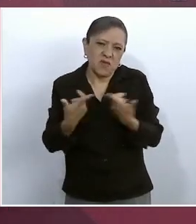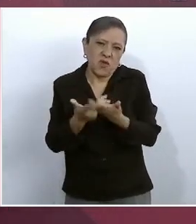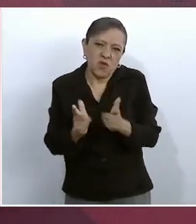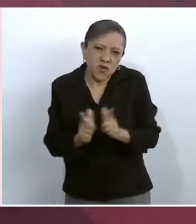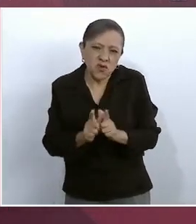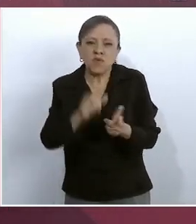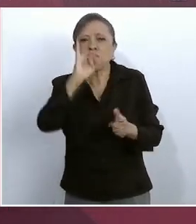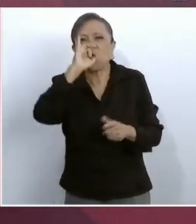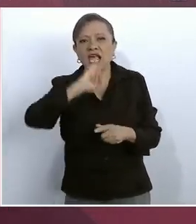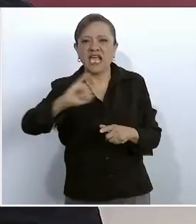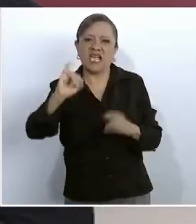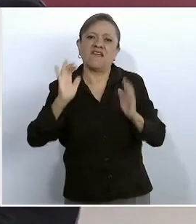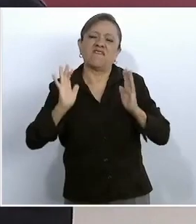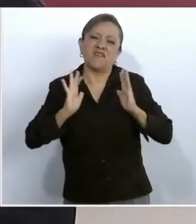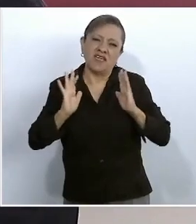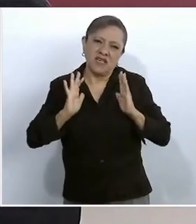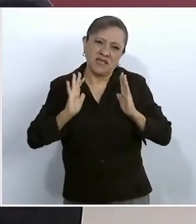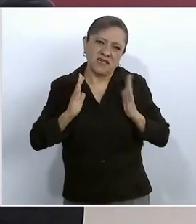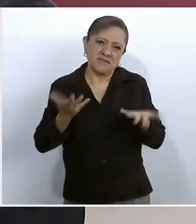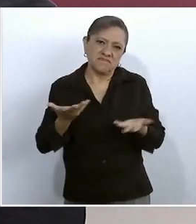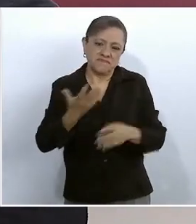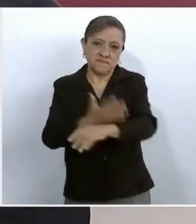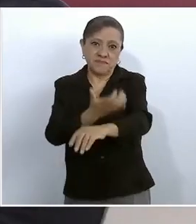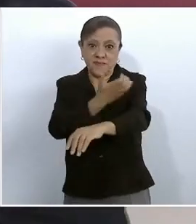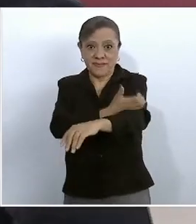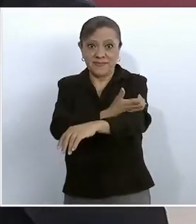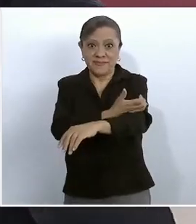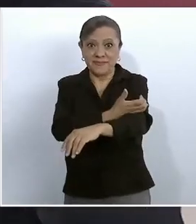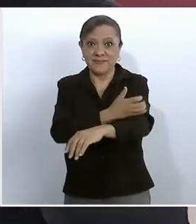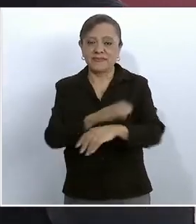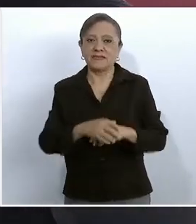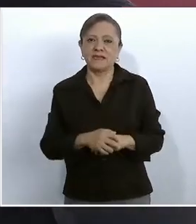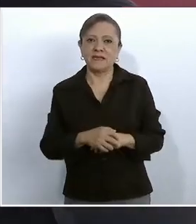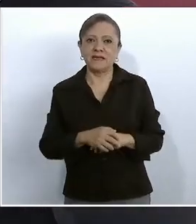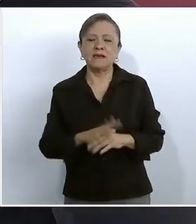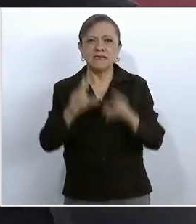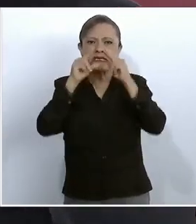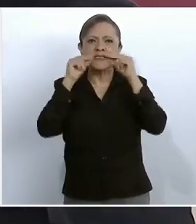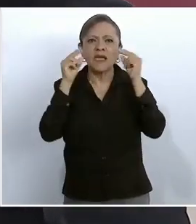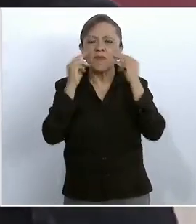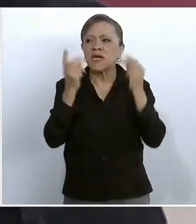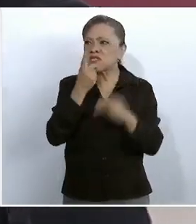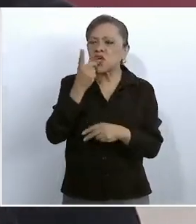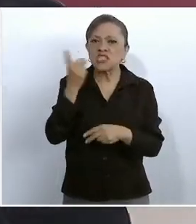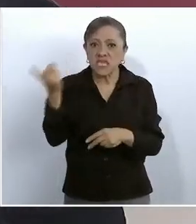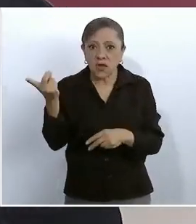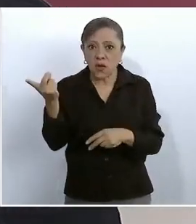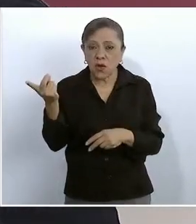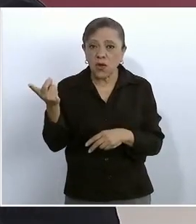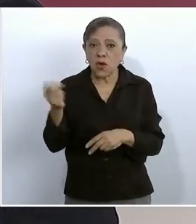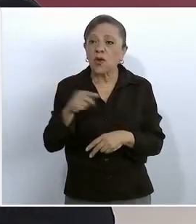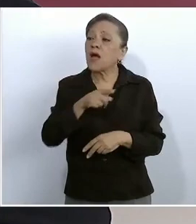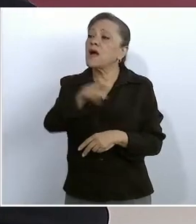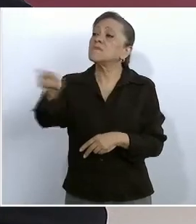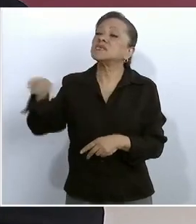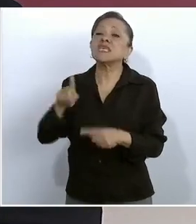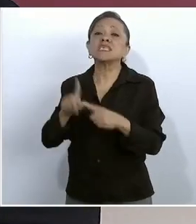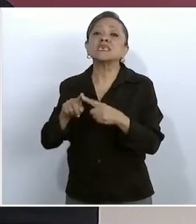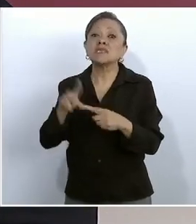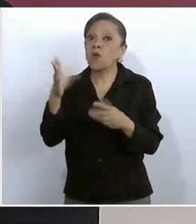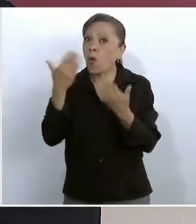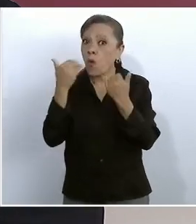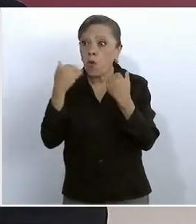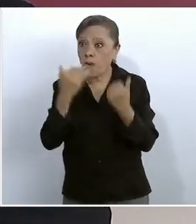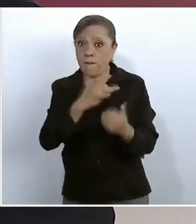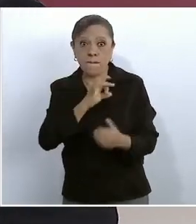jefes, sus acompañantes y les dijo el que no tenga miedo que pase a